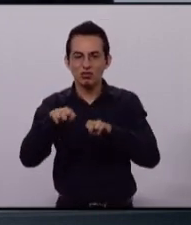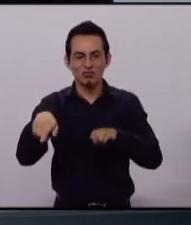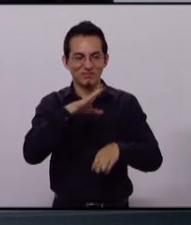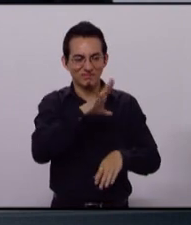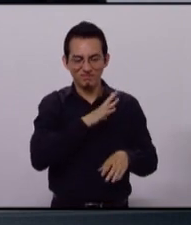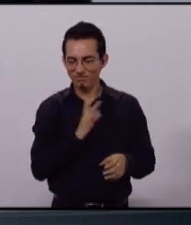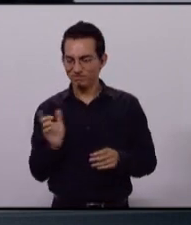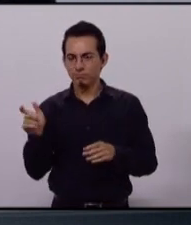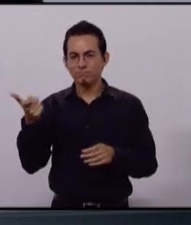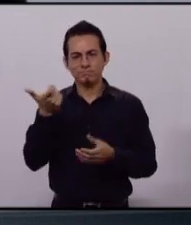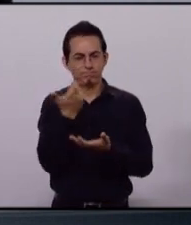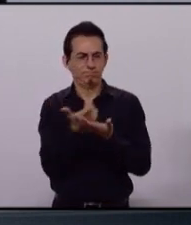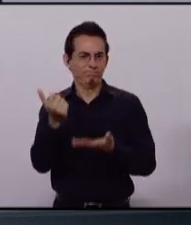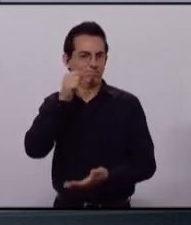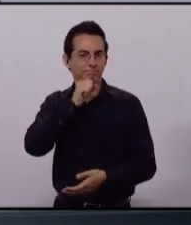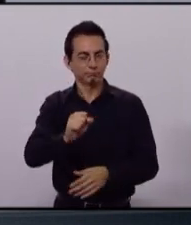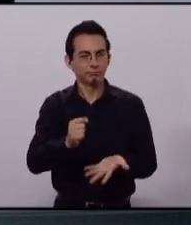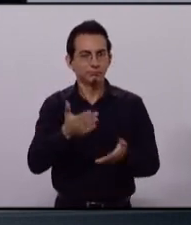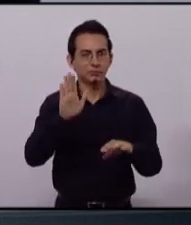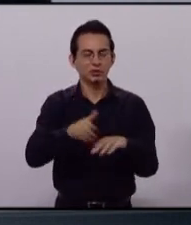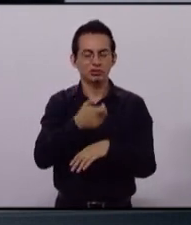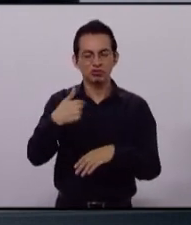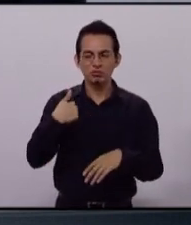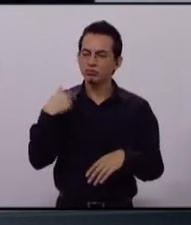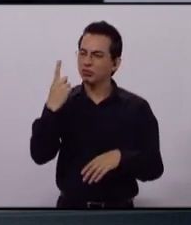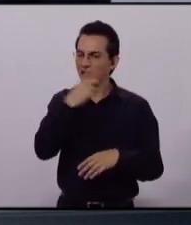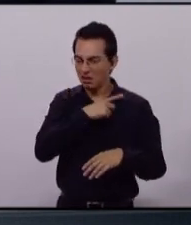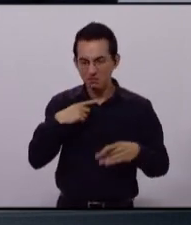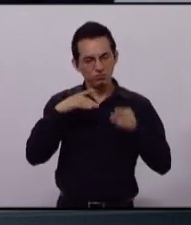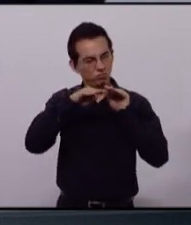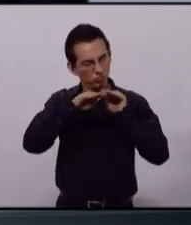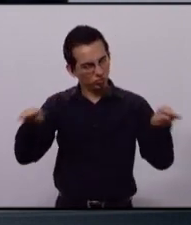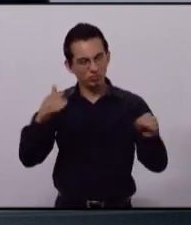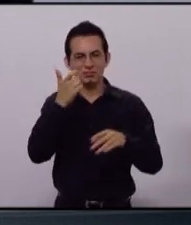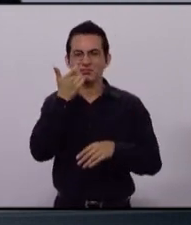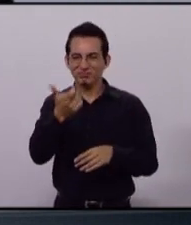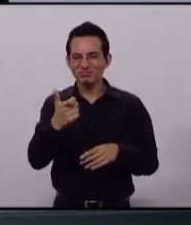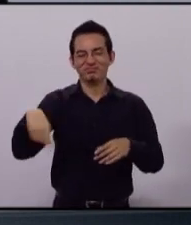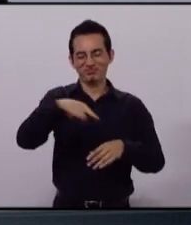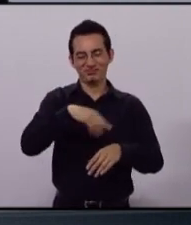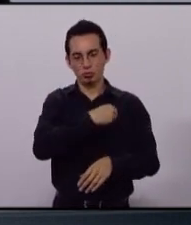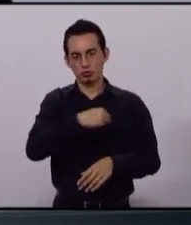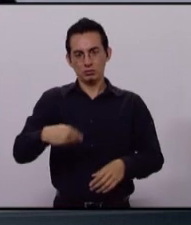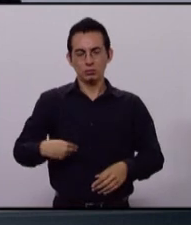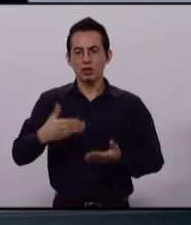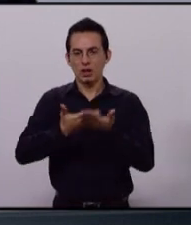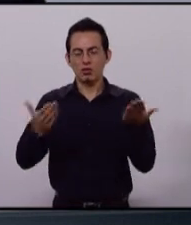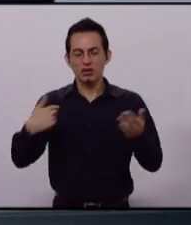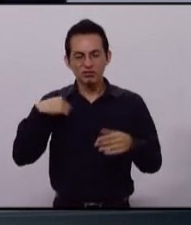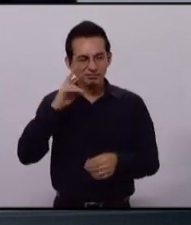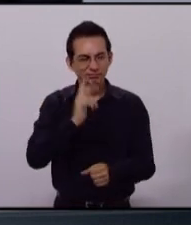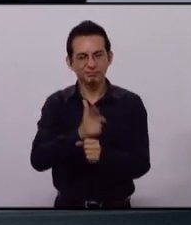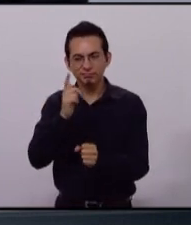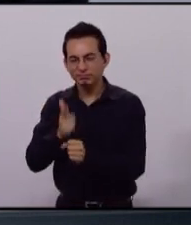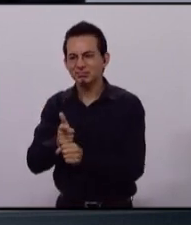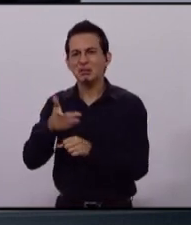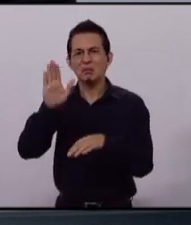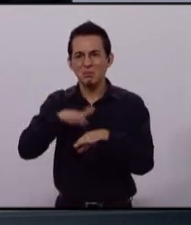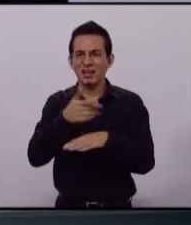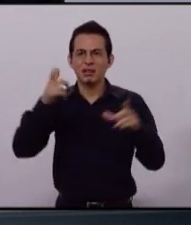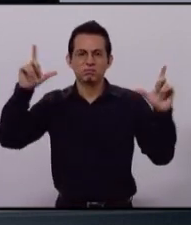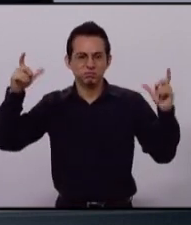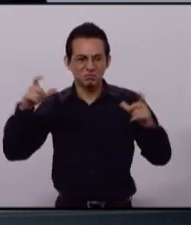en sus empresas, incongruencia pura. La terrible desigualdad económica del municipio nos ha traído a estos niveles de inseguridad.